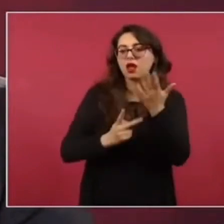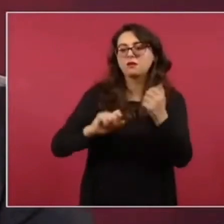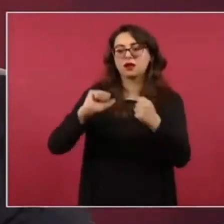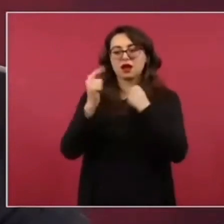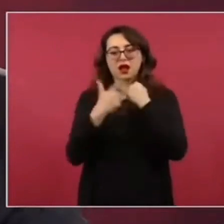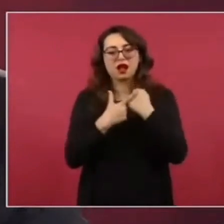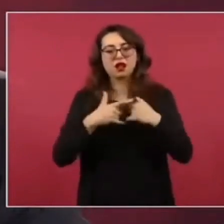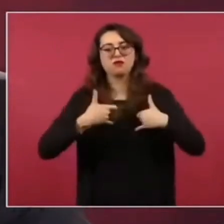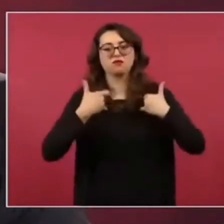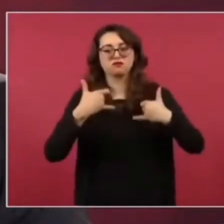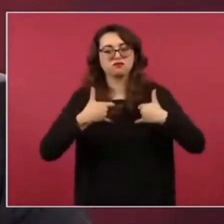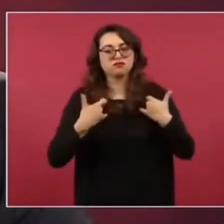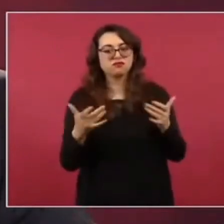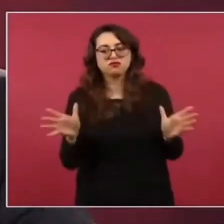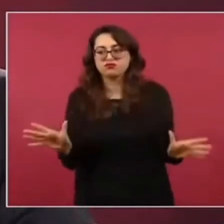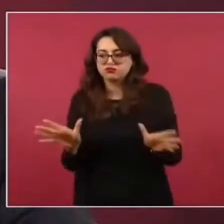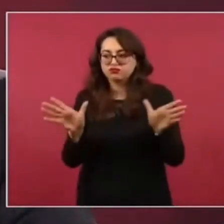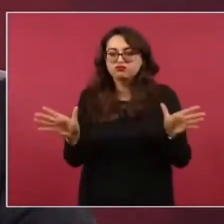Nada.